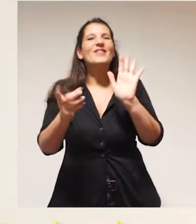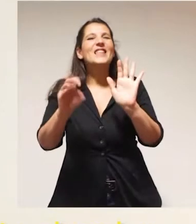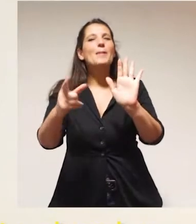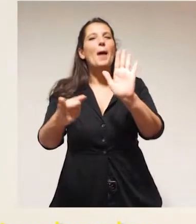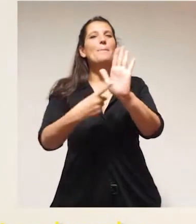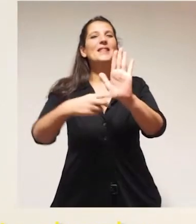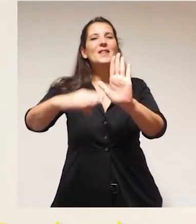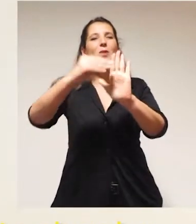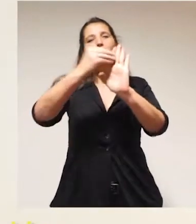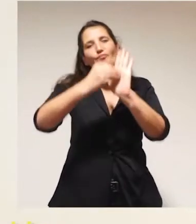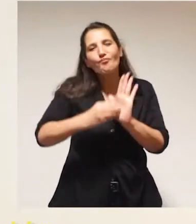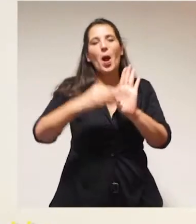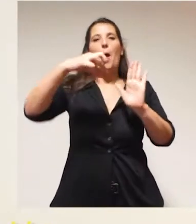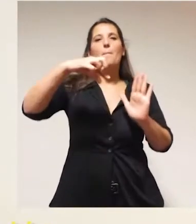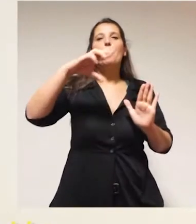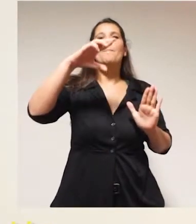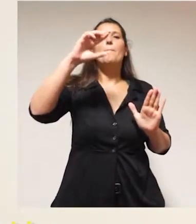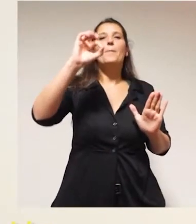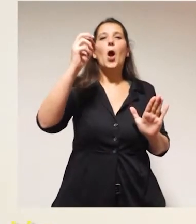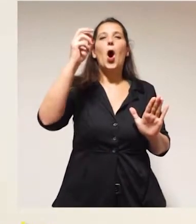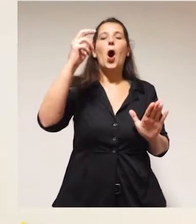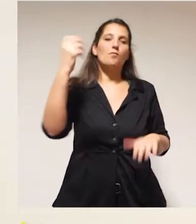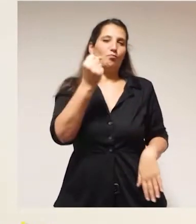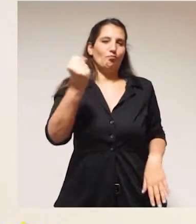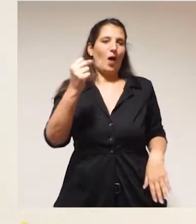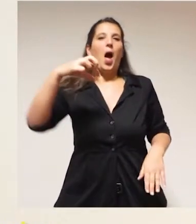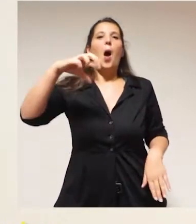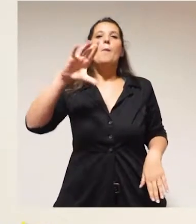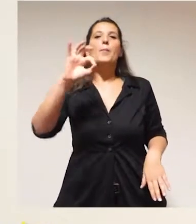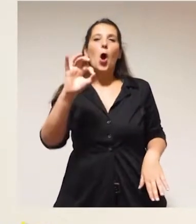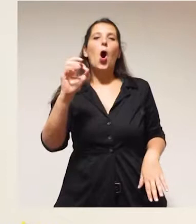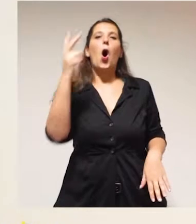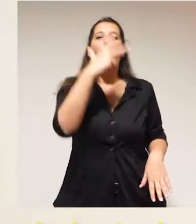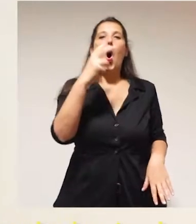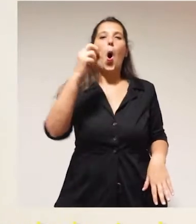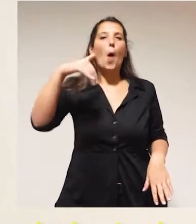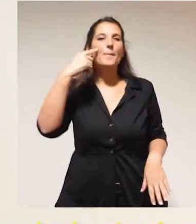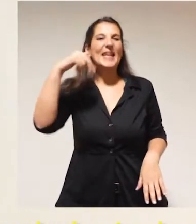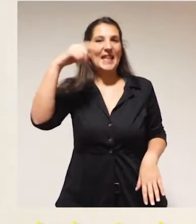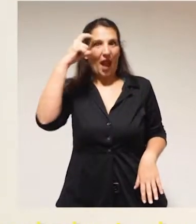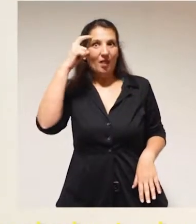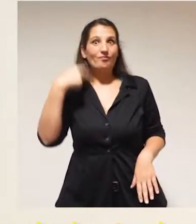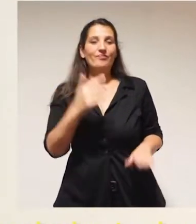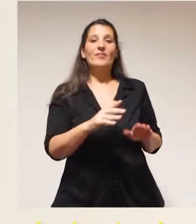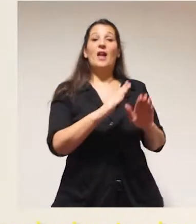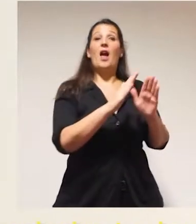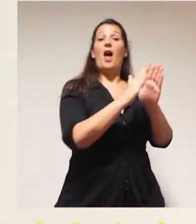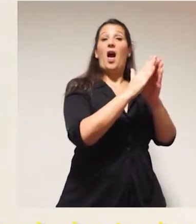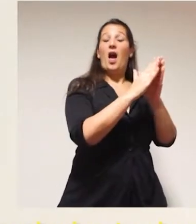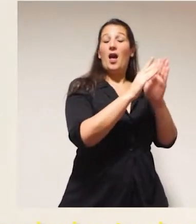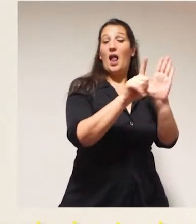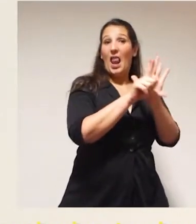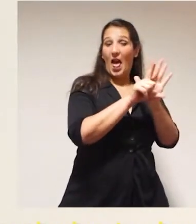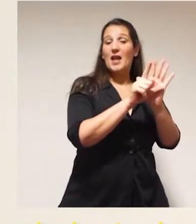-domine nos permite abordar o ampliar la conceptualización de lo que originalmente determina el artículo primero de la ley